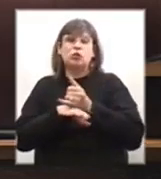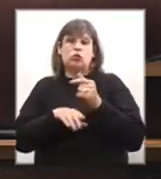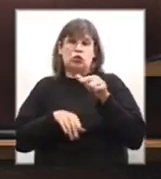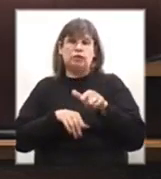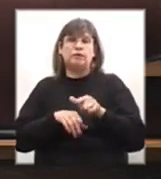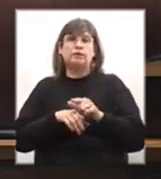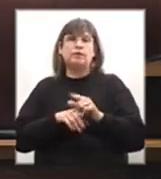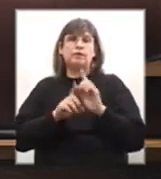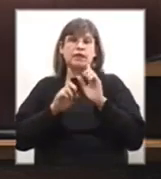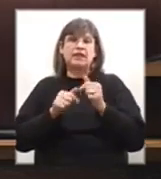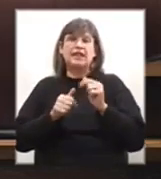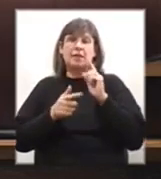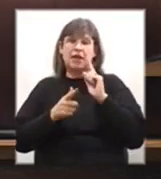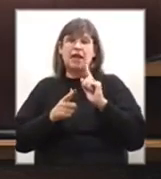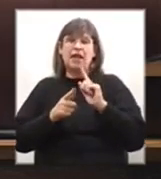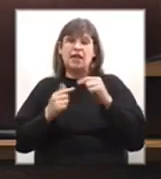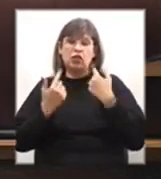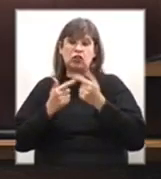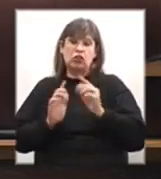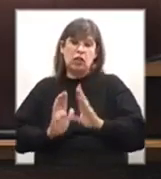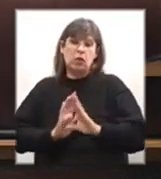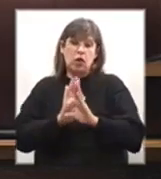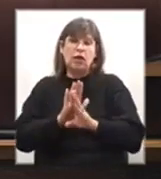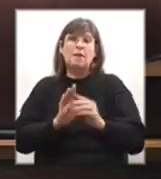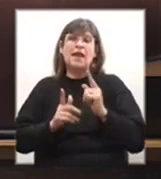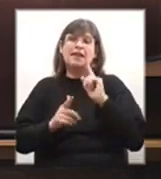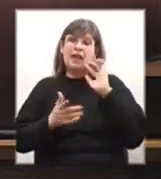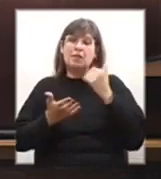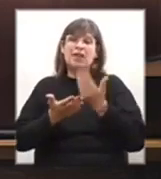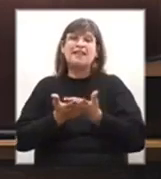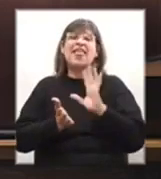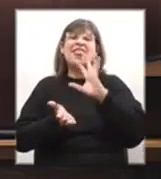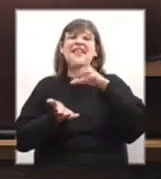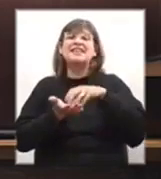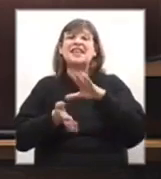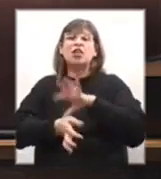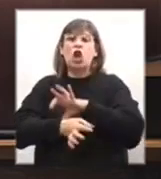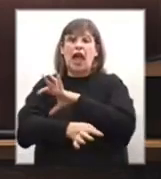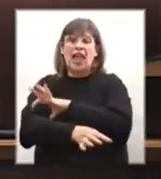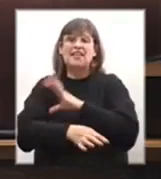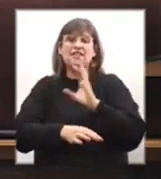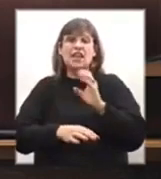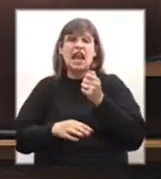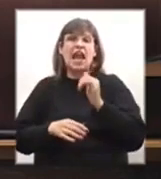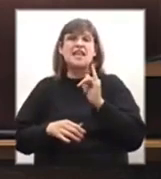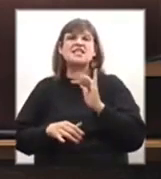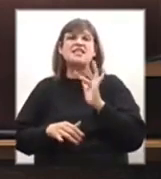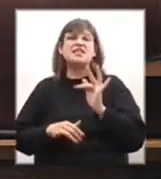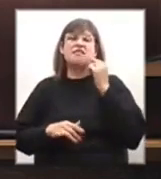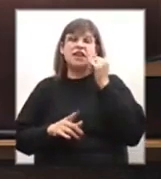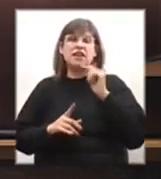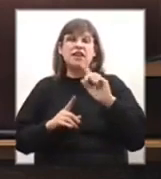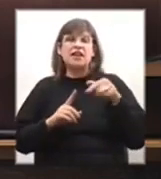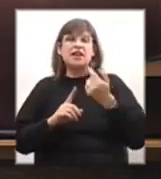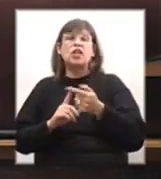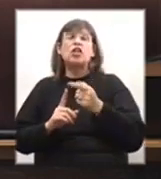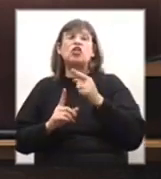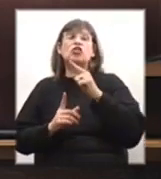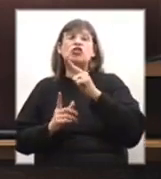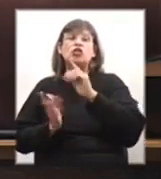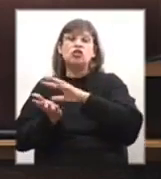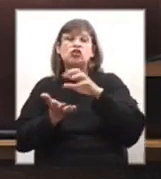estamos respaldando el planteo de centros CAIF de todo el país y también de los 17 centros de nuestro